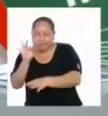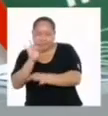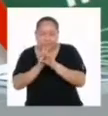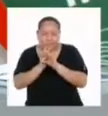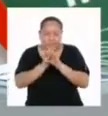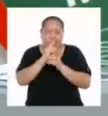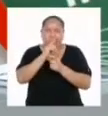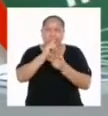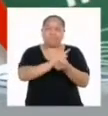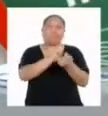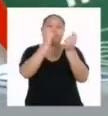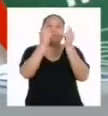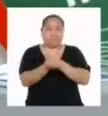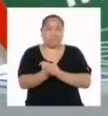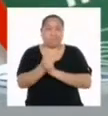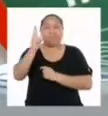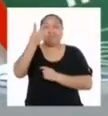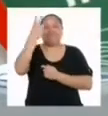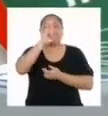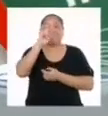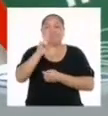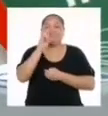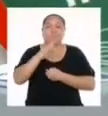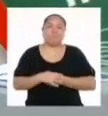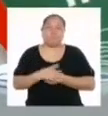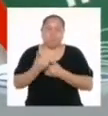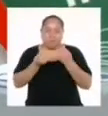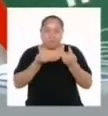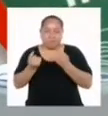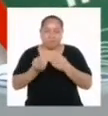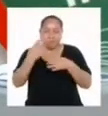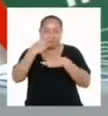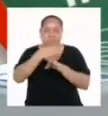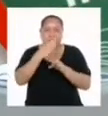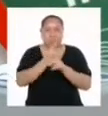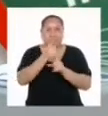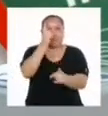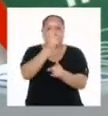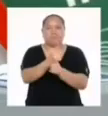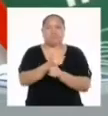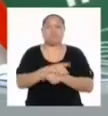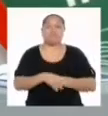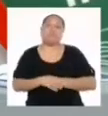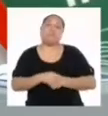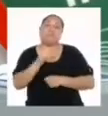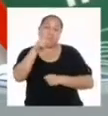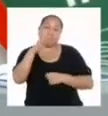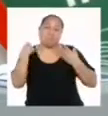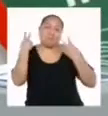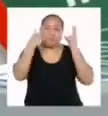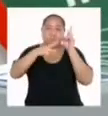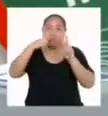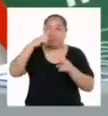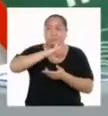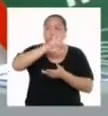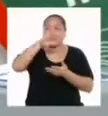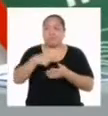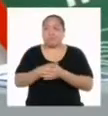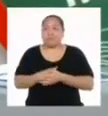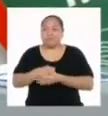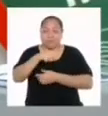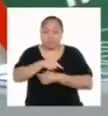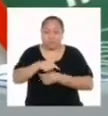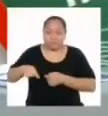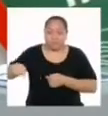es aprovecharlos, dándoles un segundo uso, gestionándolos de manera adecuada. Así que, como pueden ver, todo lo que está